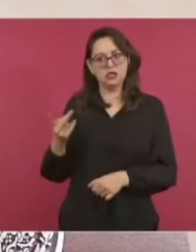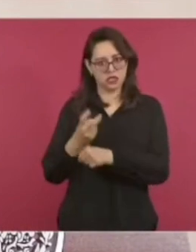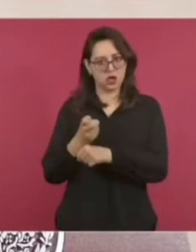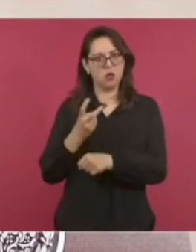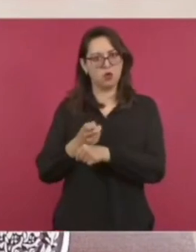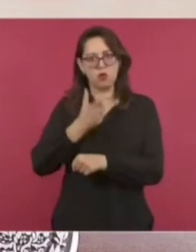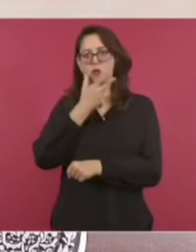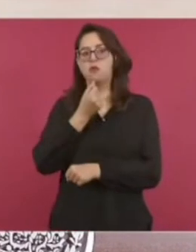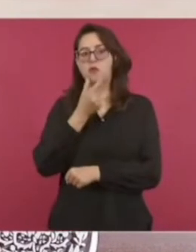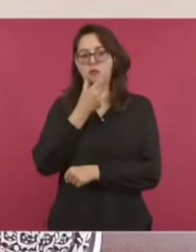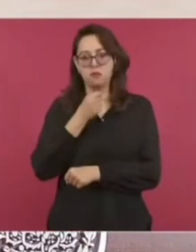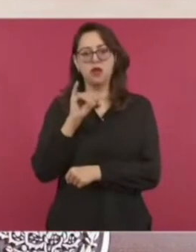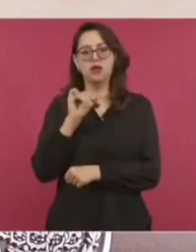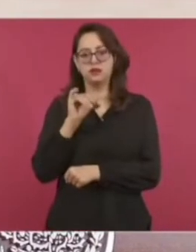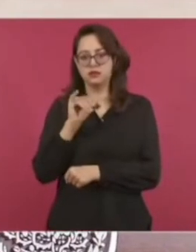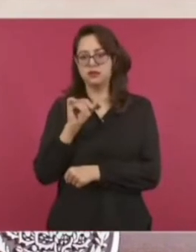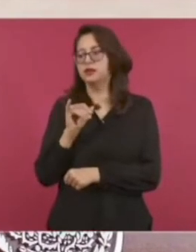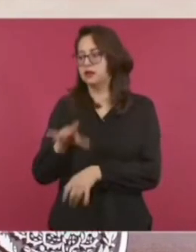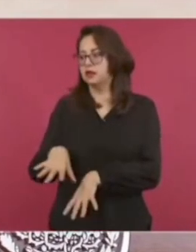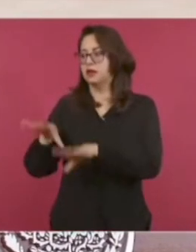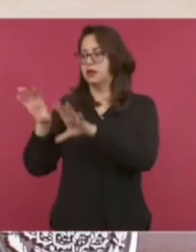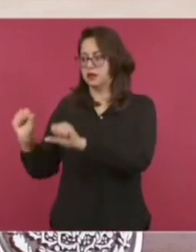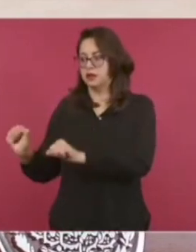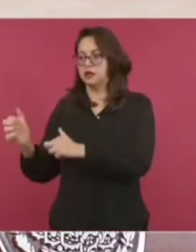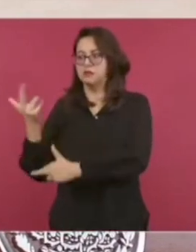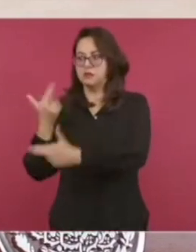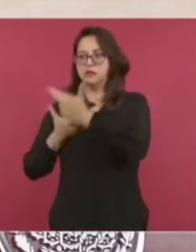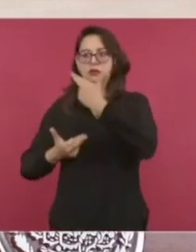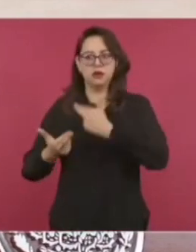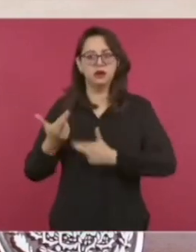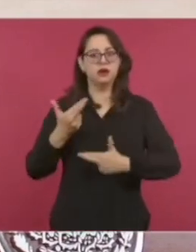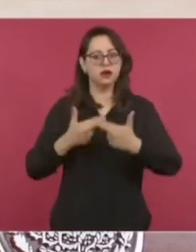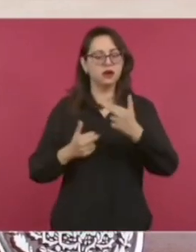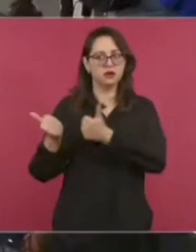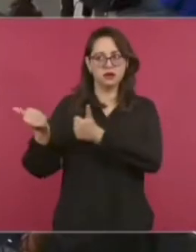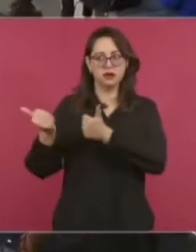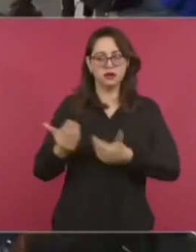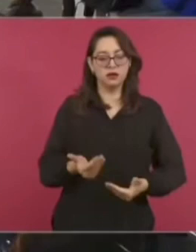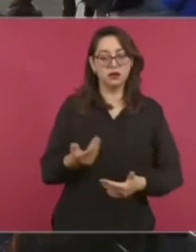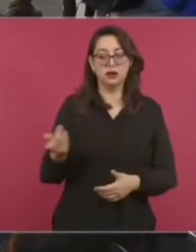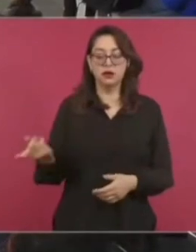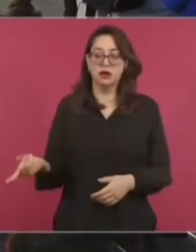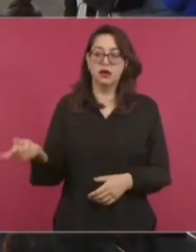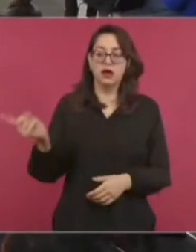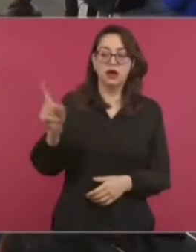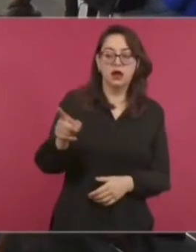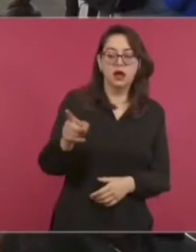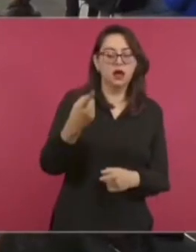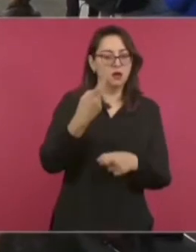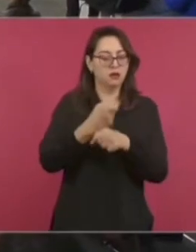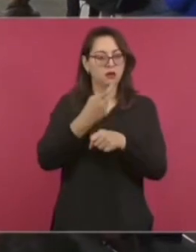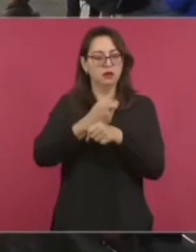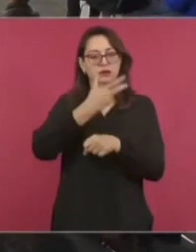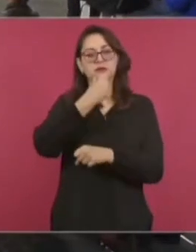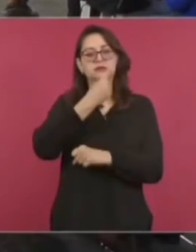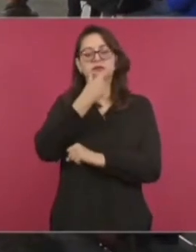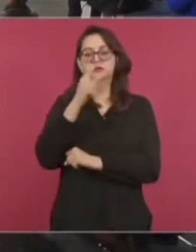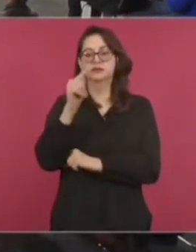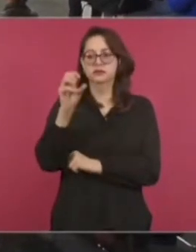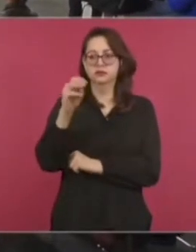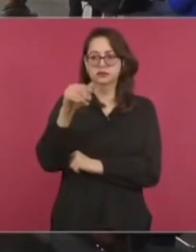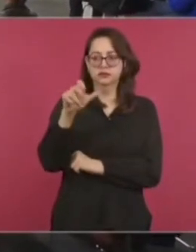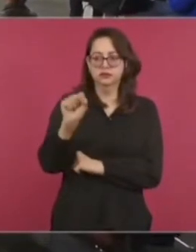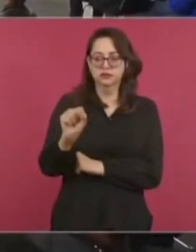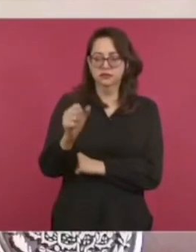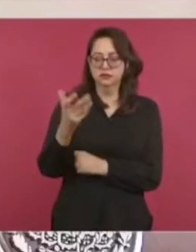extradición, pero en el caso del señor Serón no hay